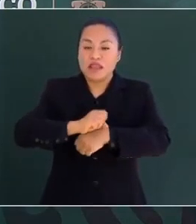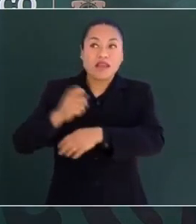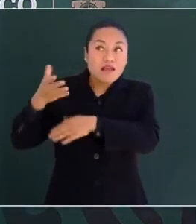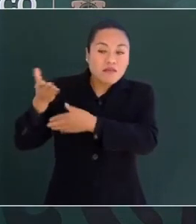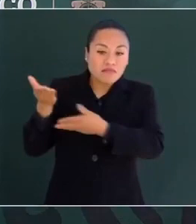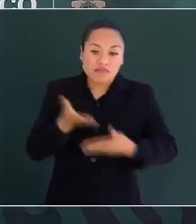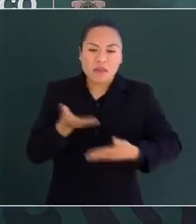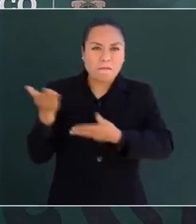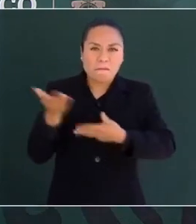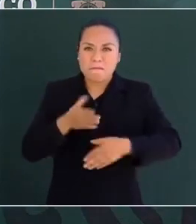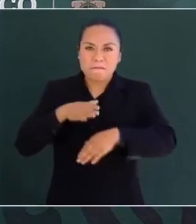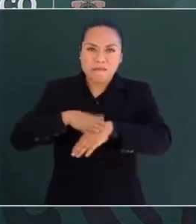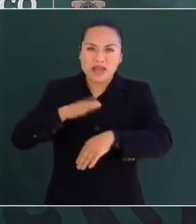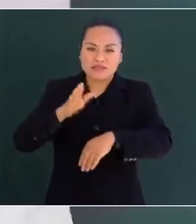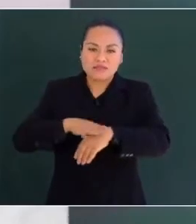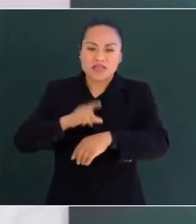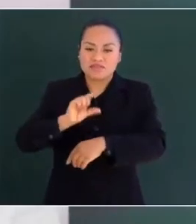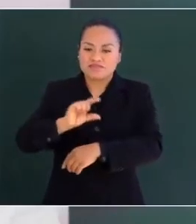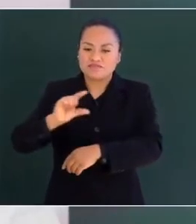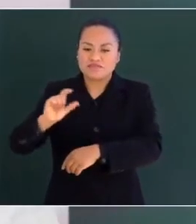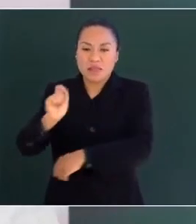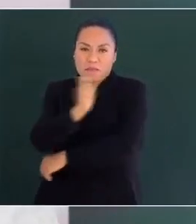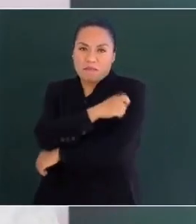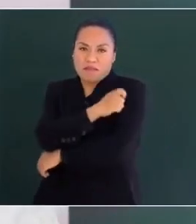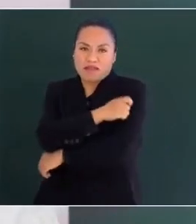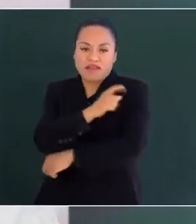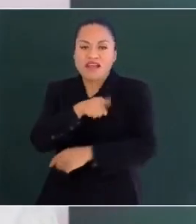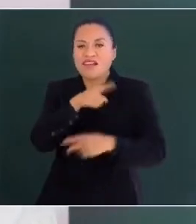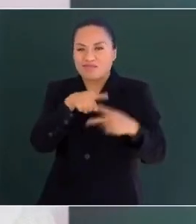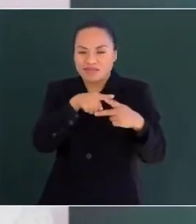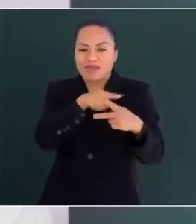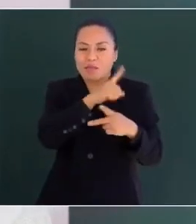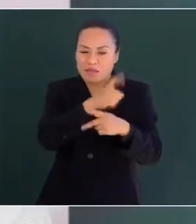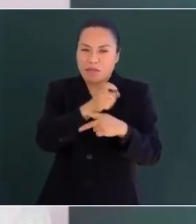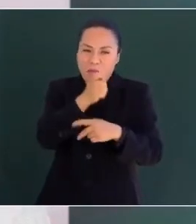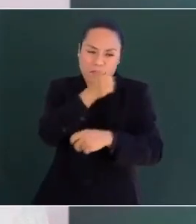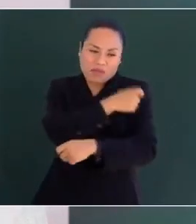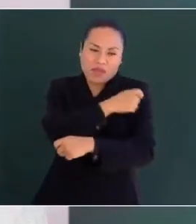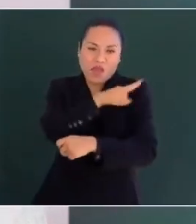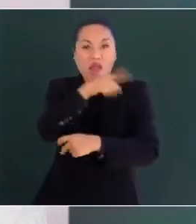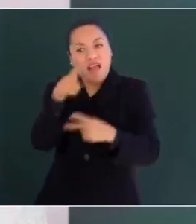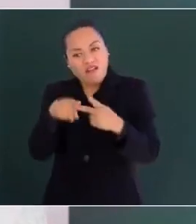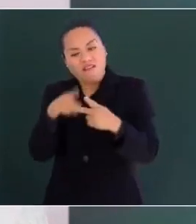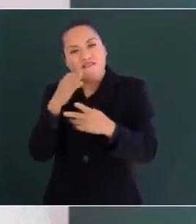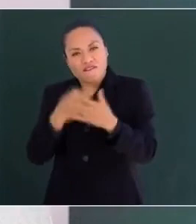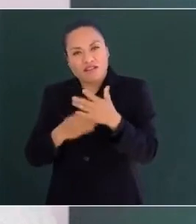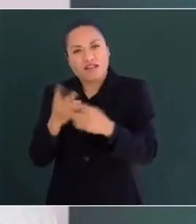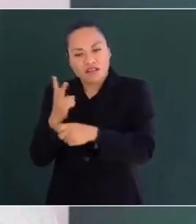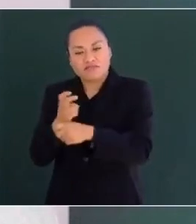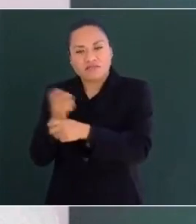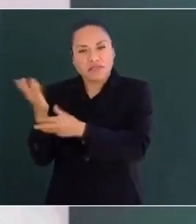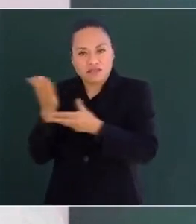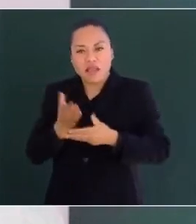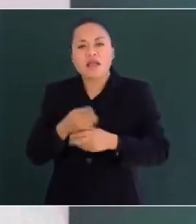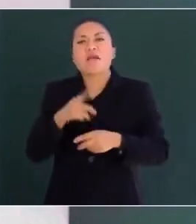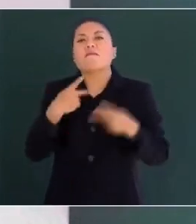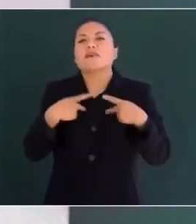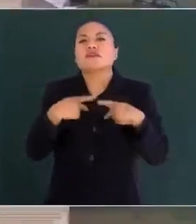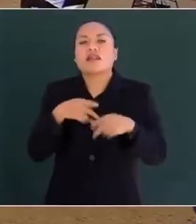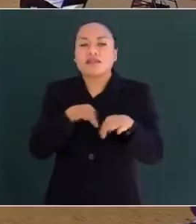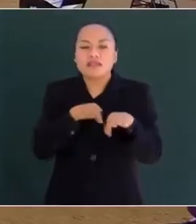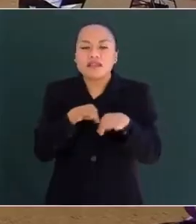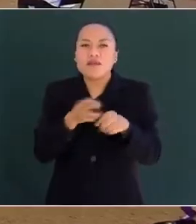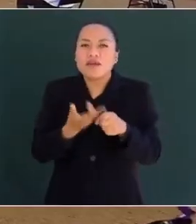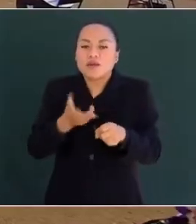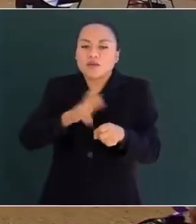vacunas en su segunda dosis para aplicarse al personal que trabaja en salud y que están